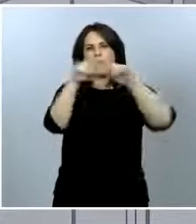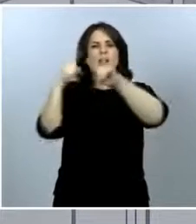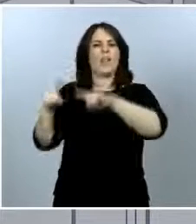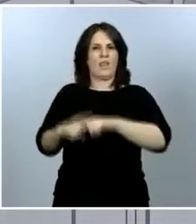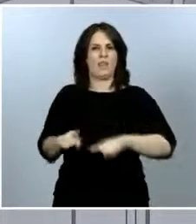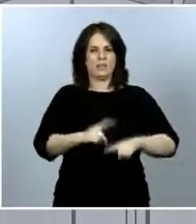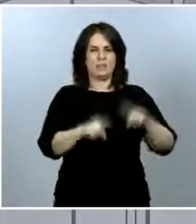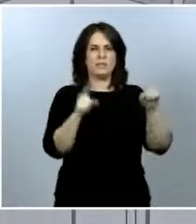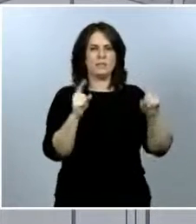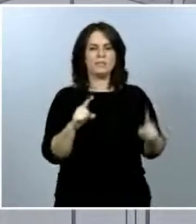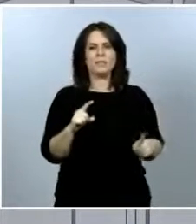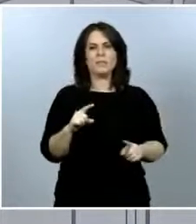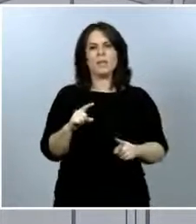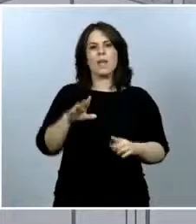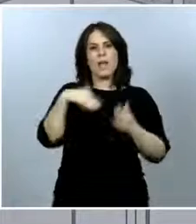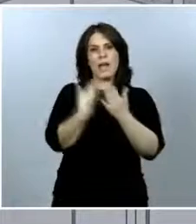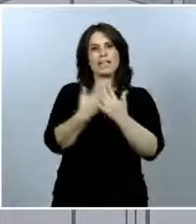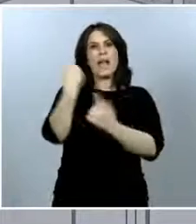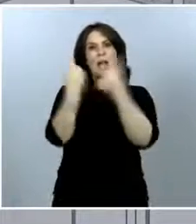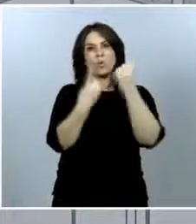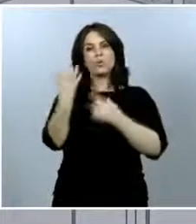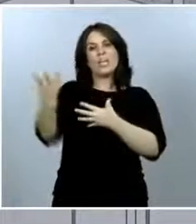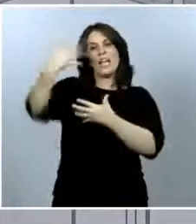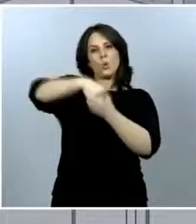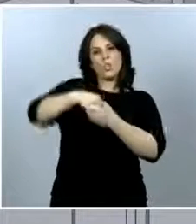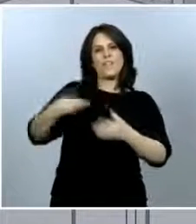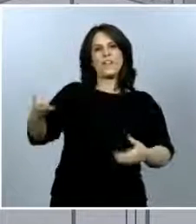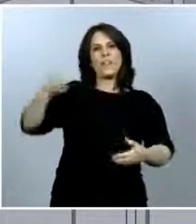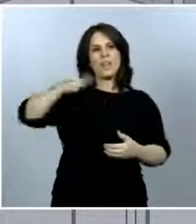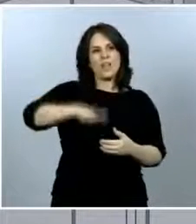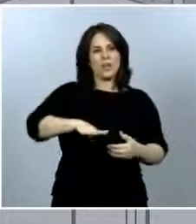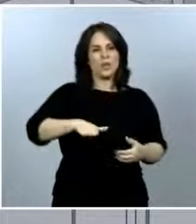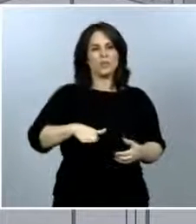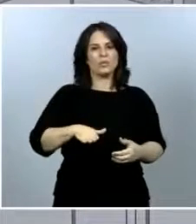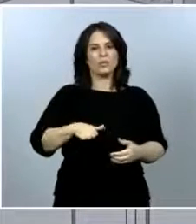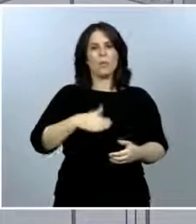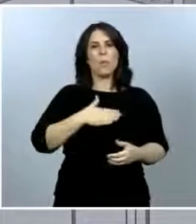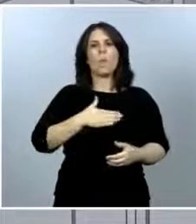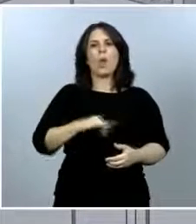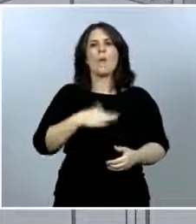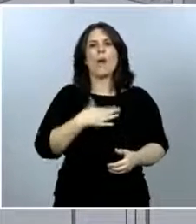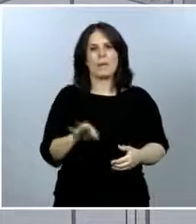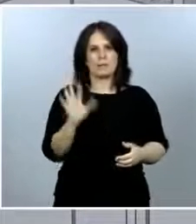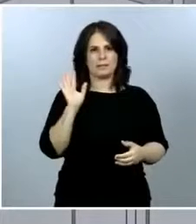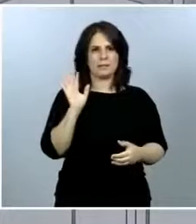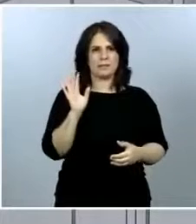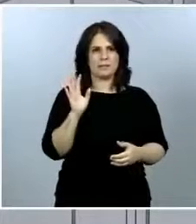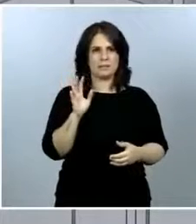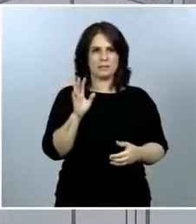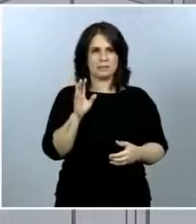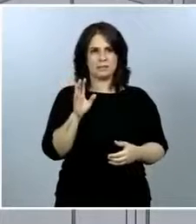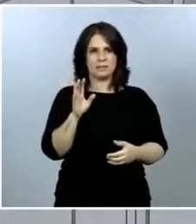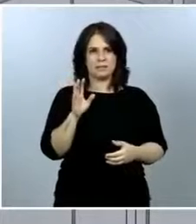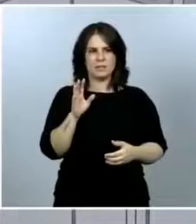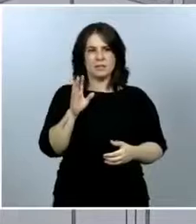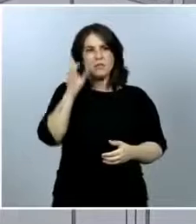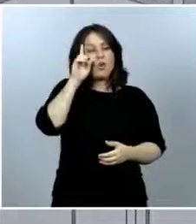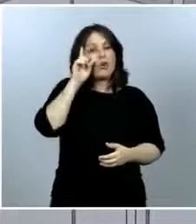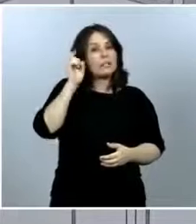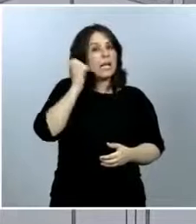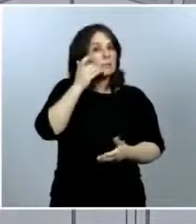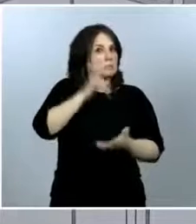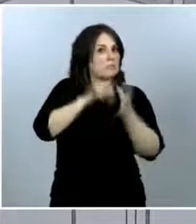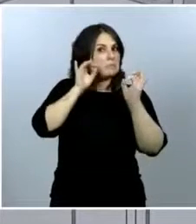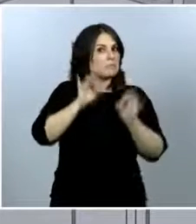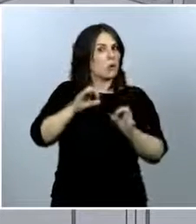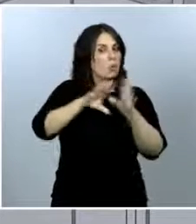algunos casos se incluyen algunos fallecidos que son probables. Tampoco sé si es el caso de la Comunidad de Madrid, pero sí que es cierto que no es